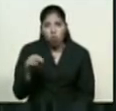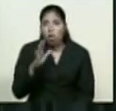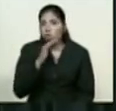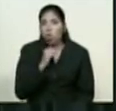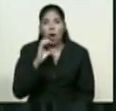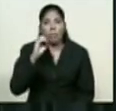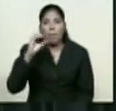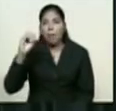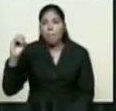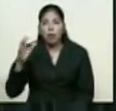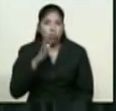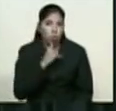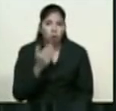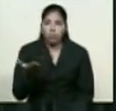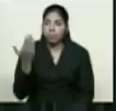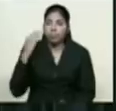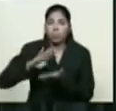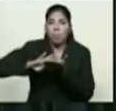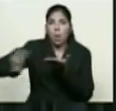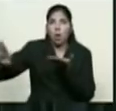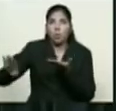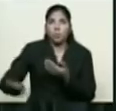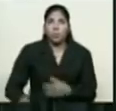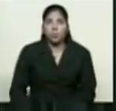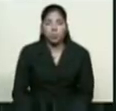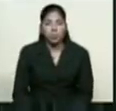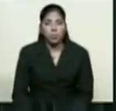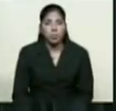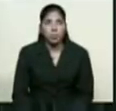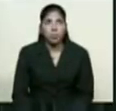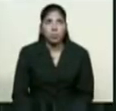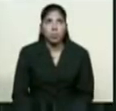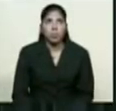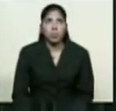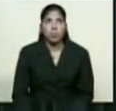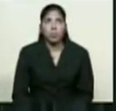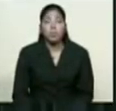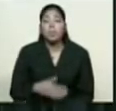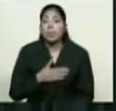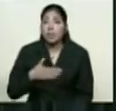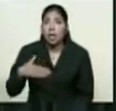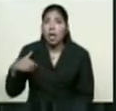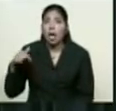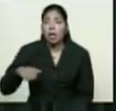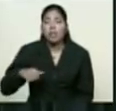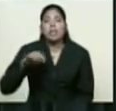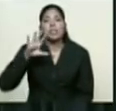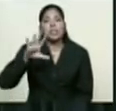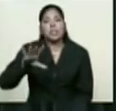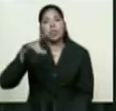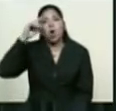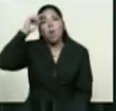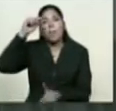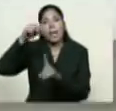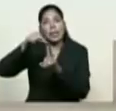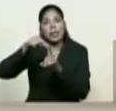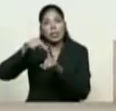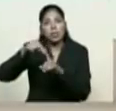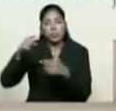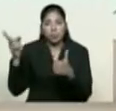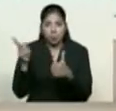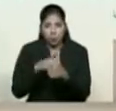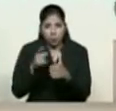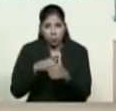se denominará Bolívar Soberano. Con lo anterior, se buscan cinco grandes objetivos. A saber,